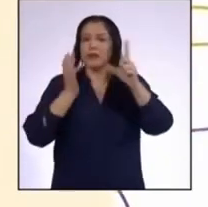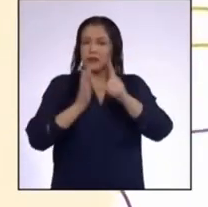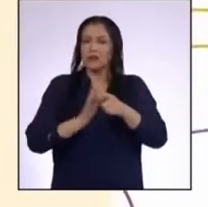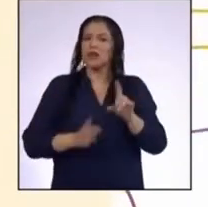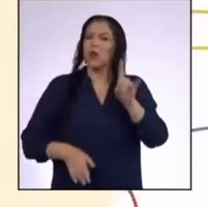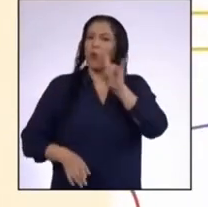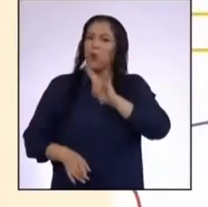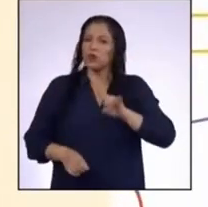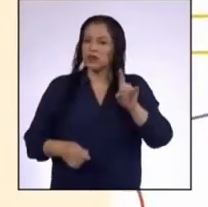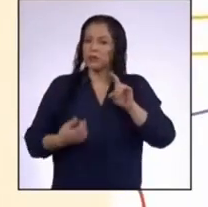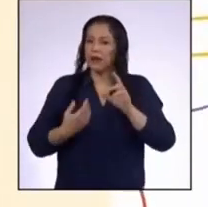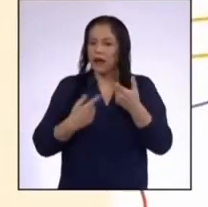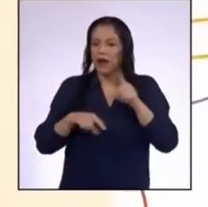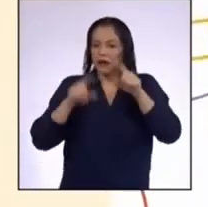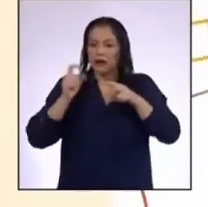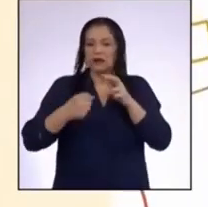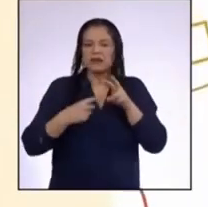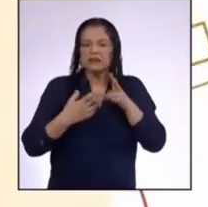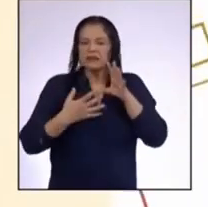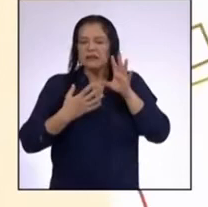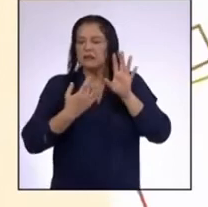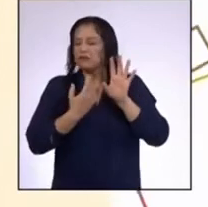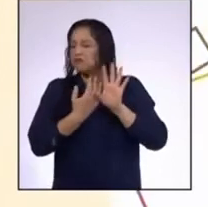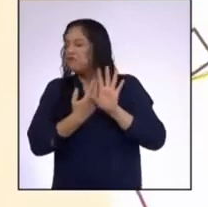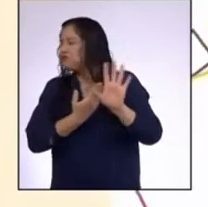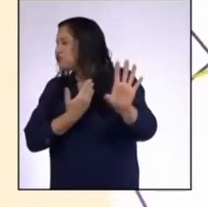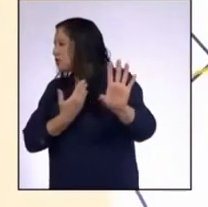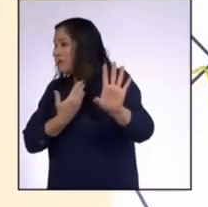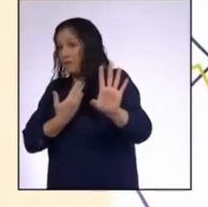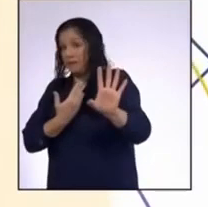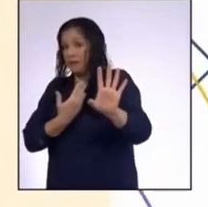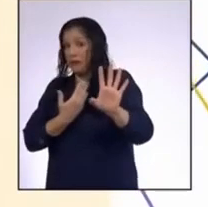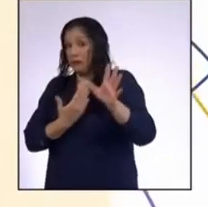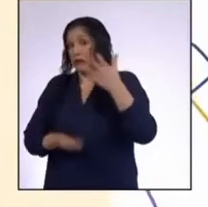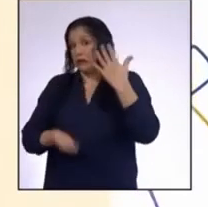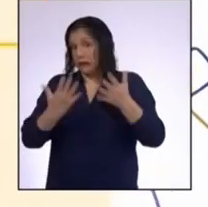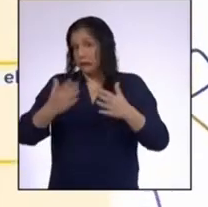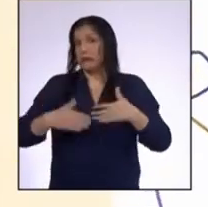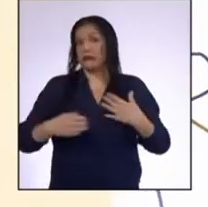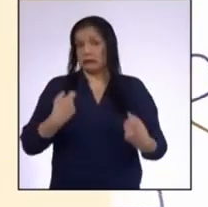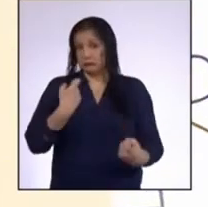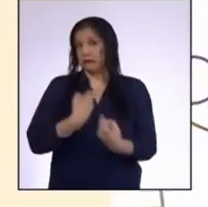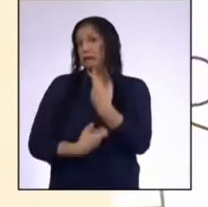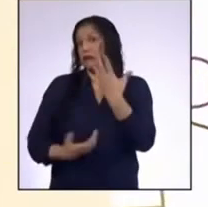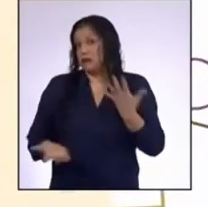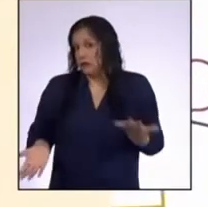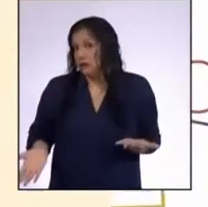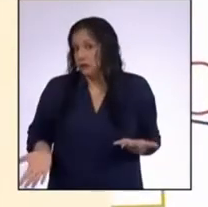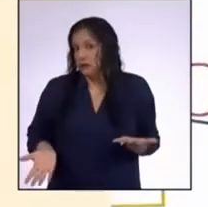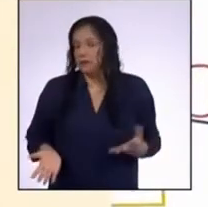sirve para alejarnos de lo que causa el asco porque puede ser dañino